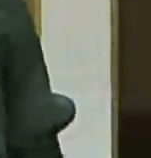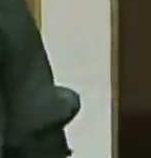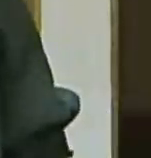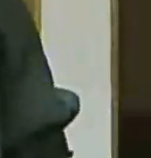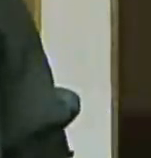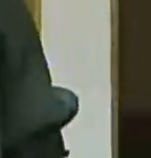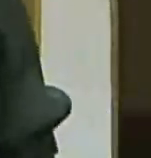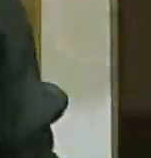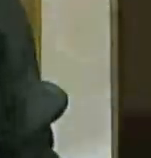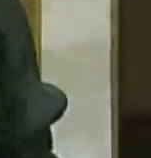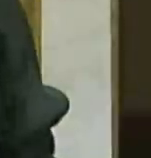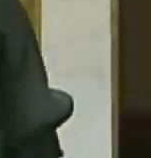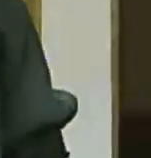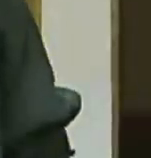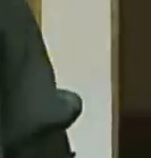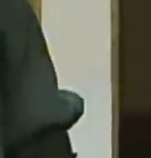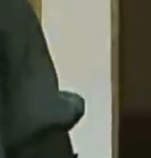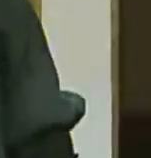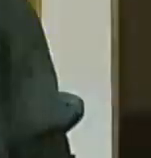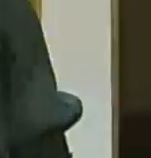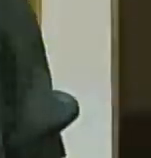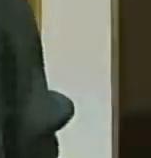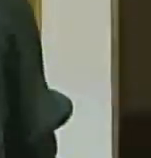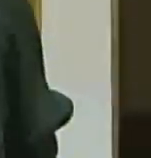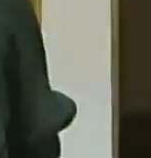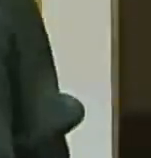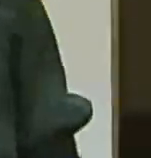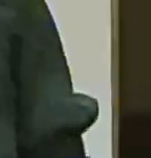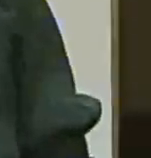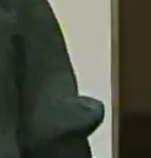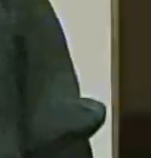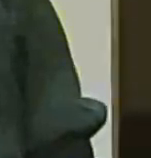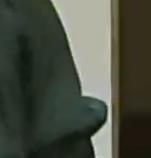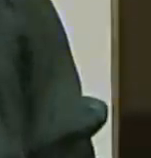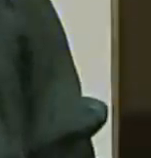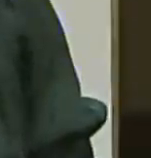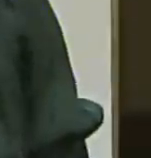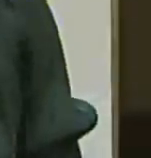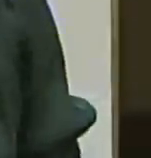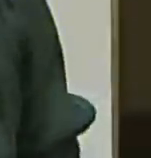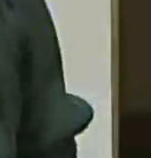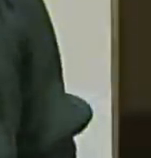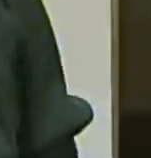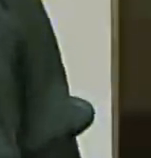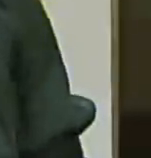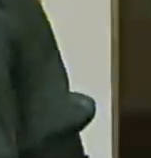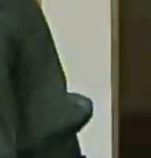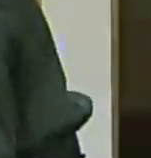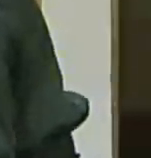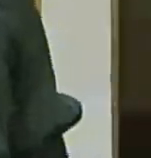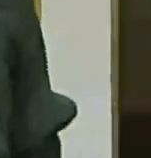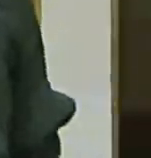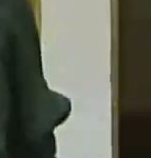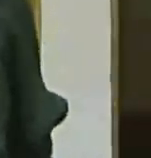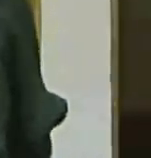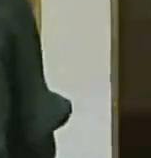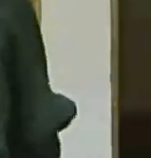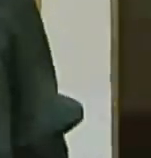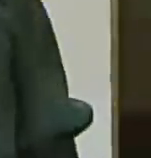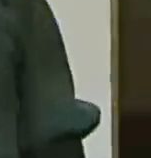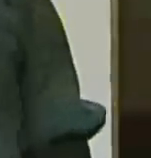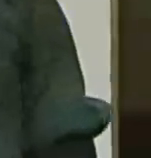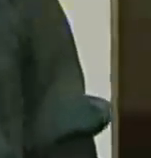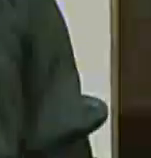completa para ayudar a un país que tiene 4 millones de parados y que no creo que se hayan sentido muy reflejados en la